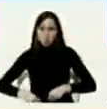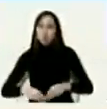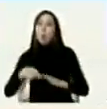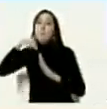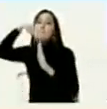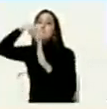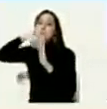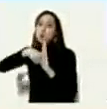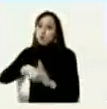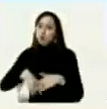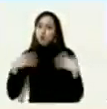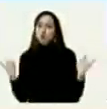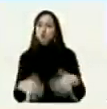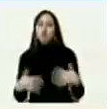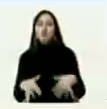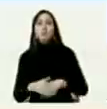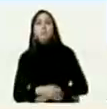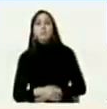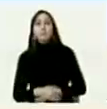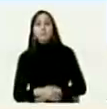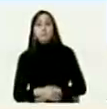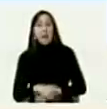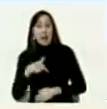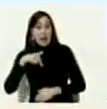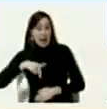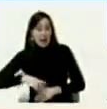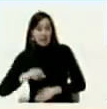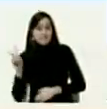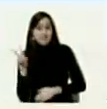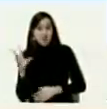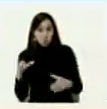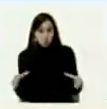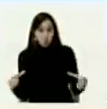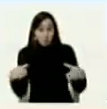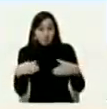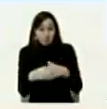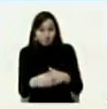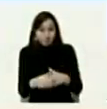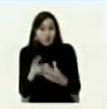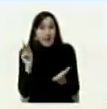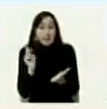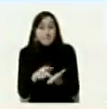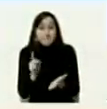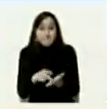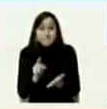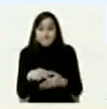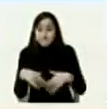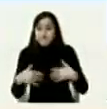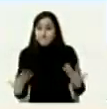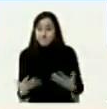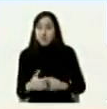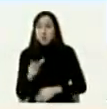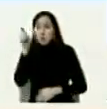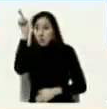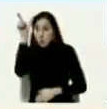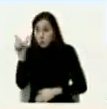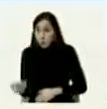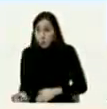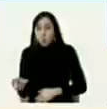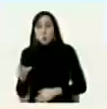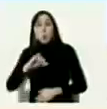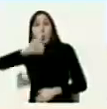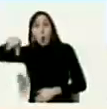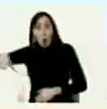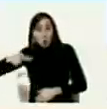por el lado venezolano estuvo el plenipotenciario Jorge